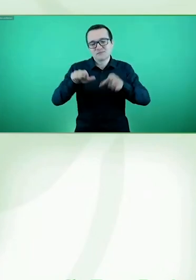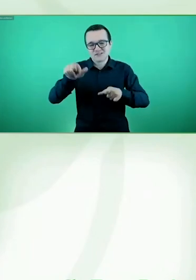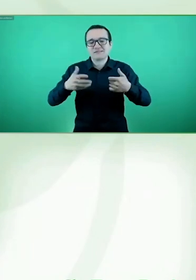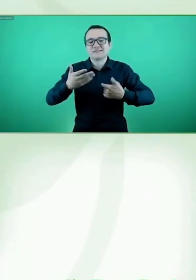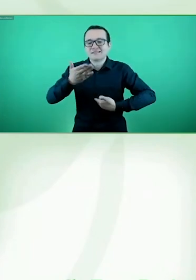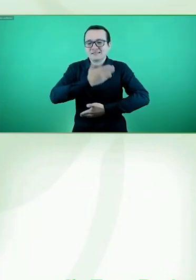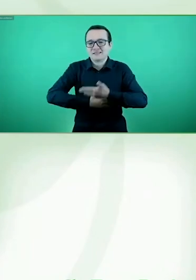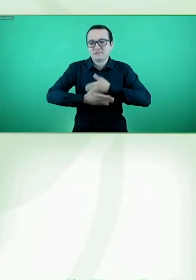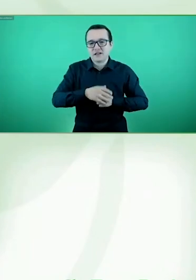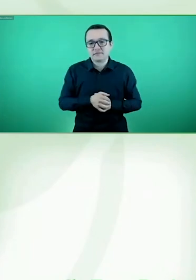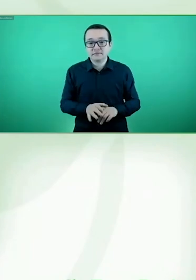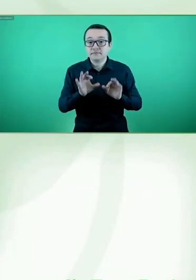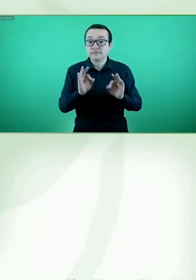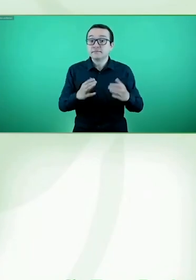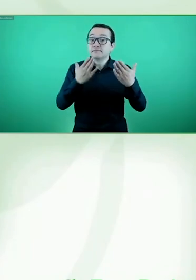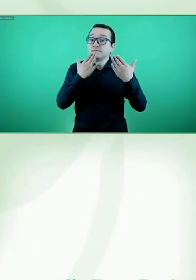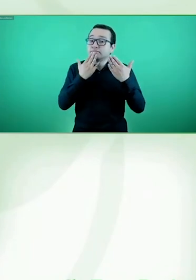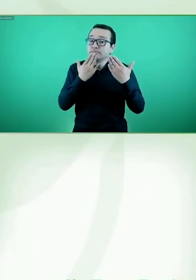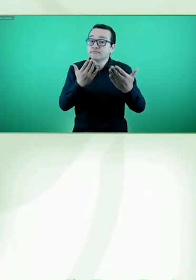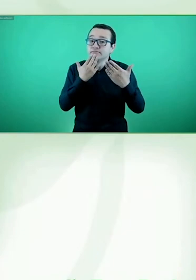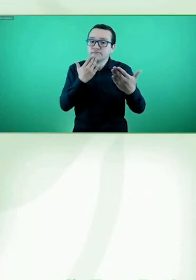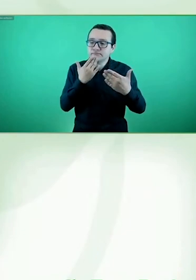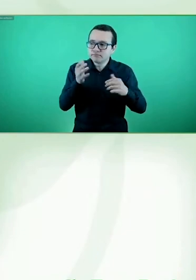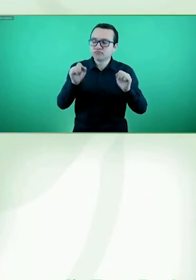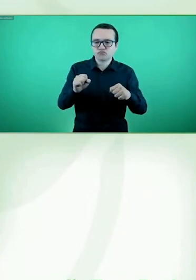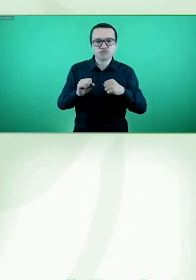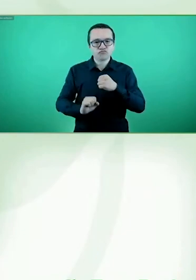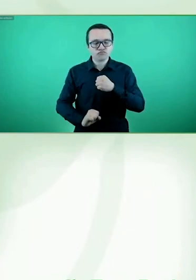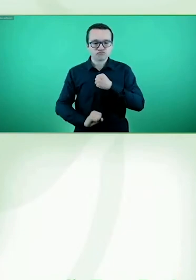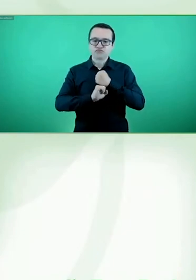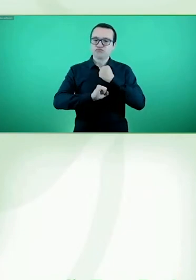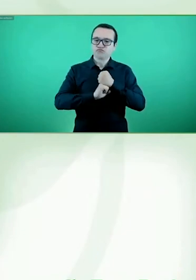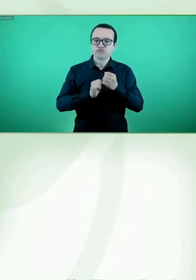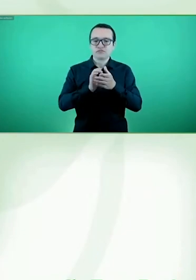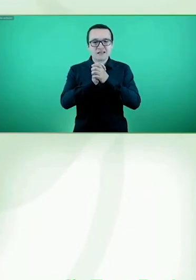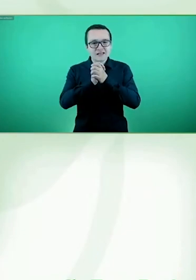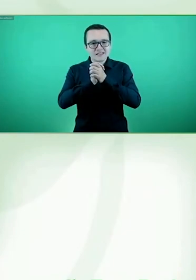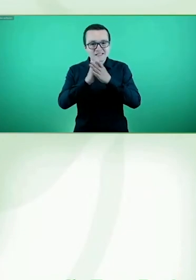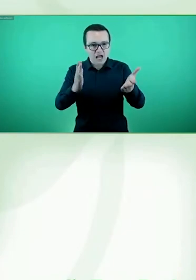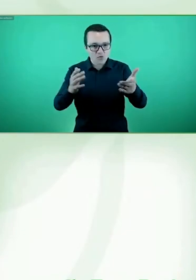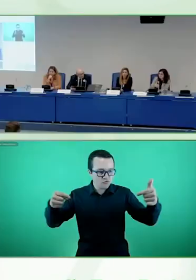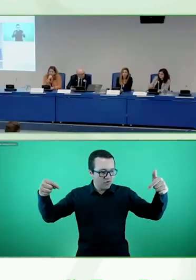poder contar con unas palabras de saludo que veremos ahora en vídeo.